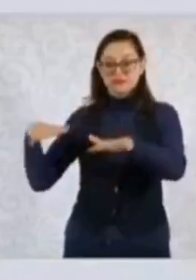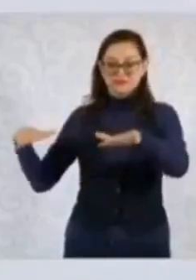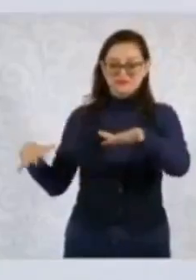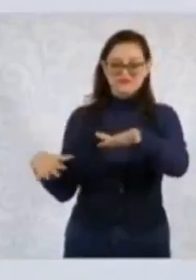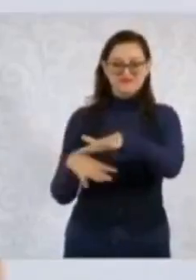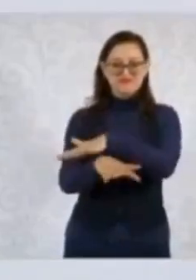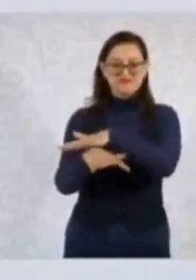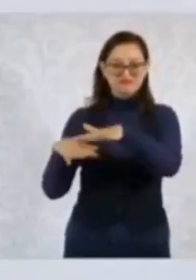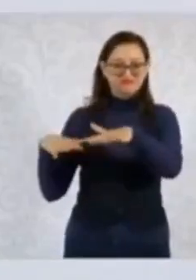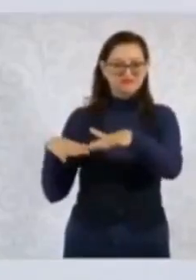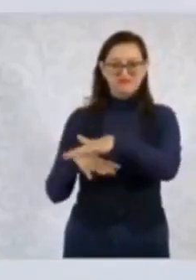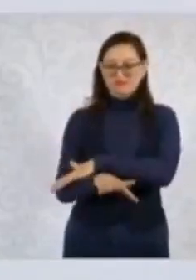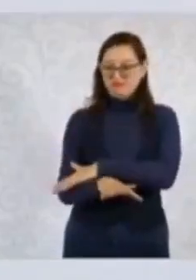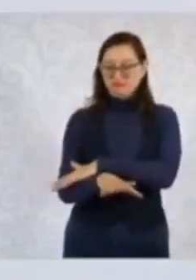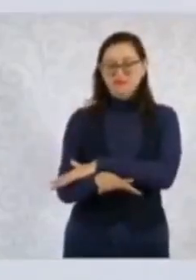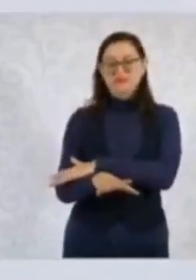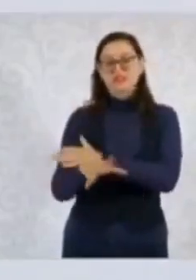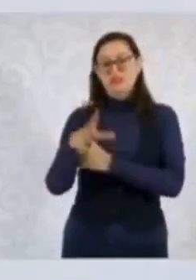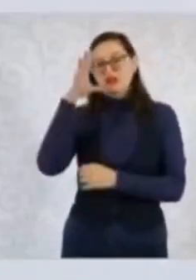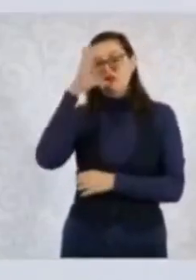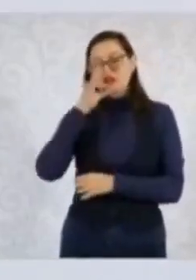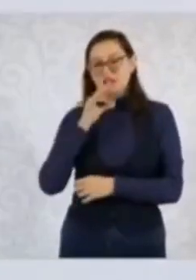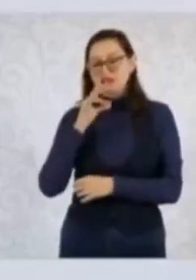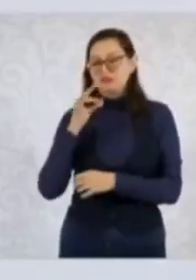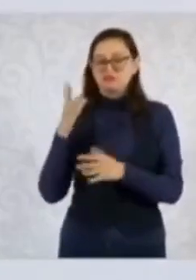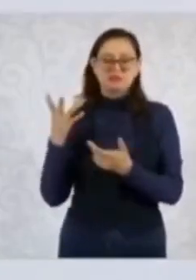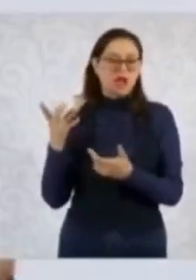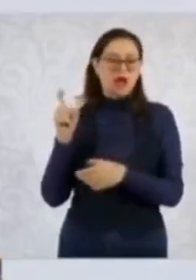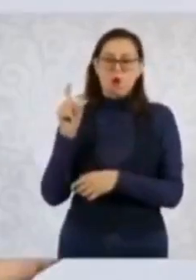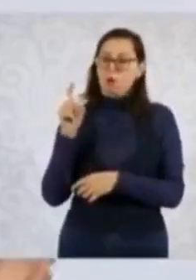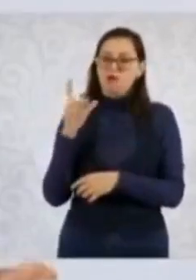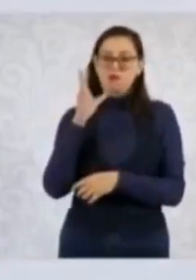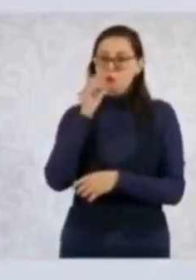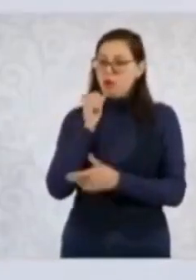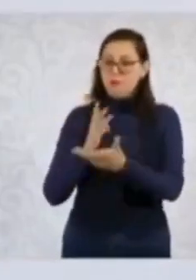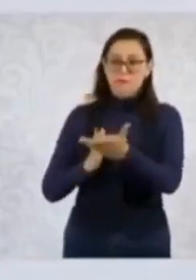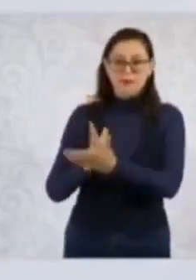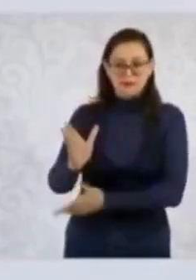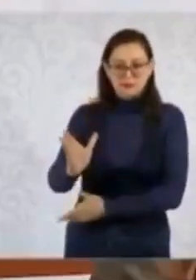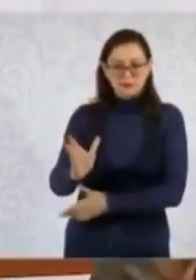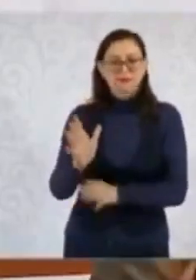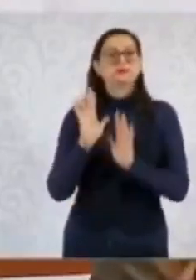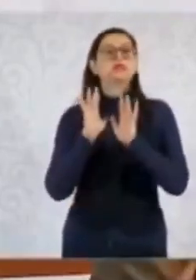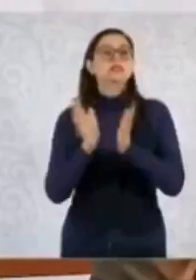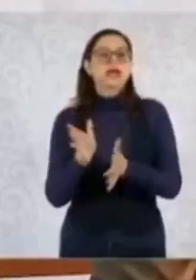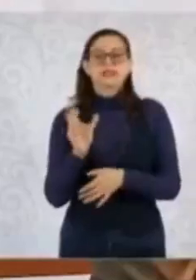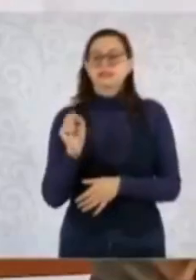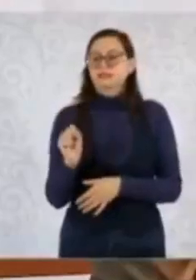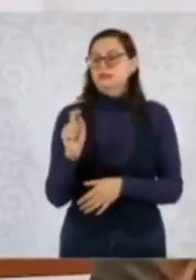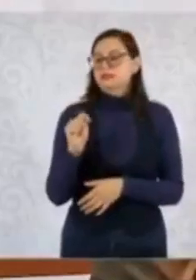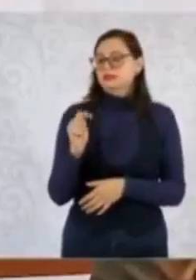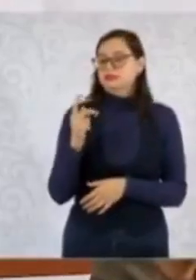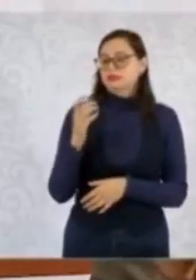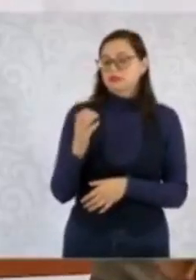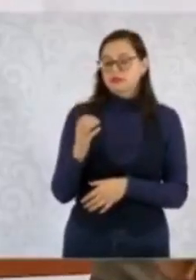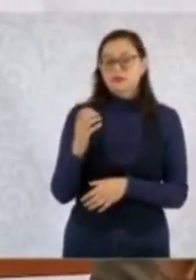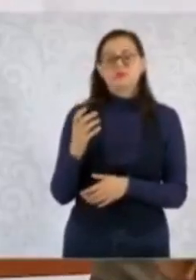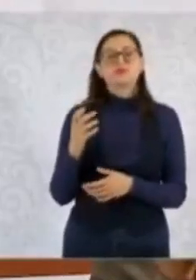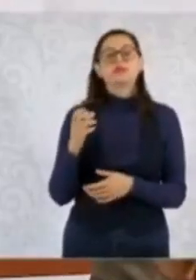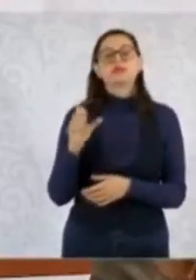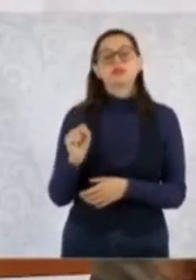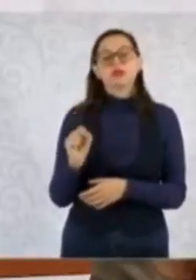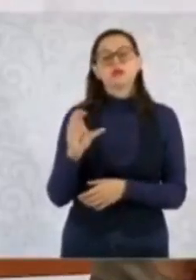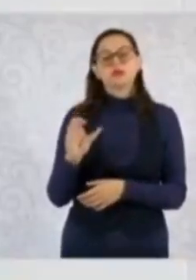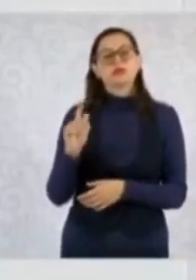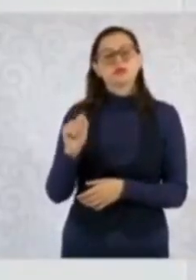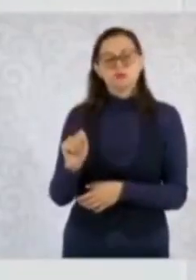que en este momento está interrumpida la comunicación. Entonces, el secretario de Comunicaciones y Transportes está tomando